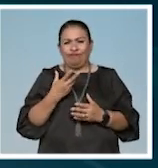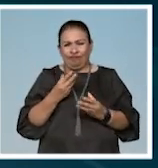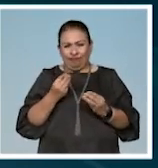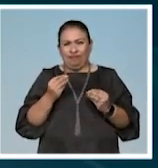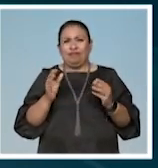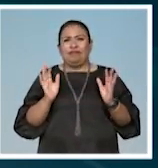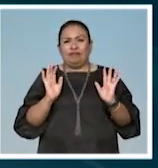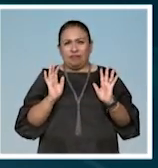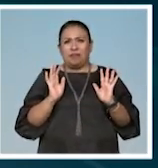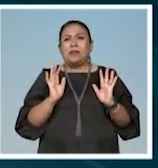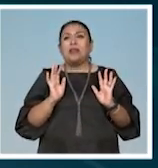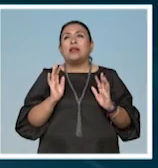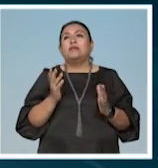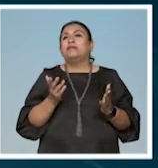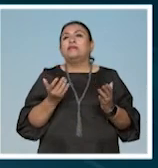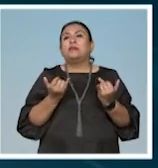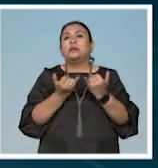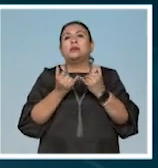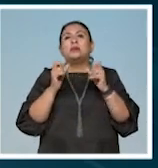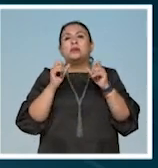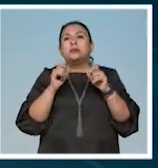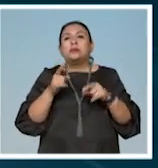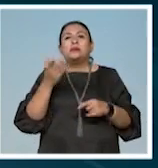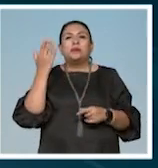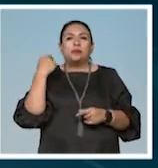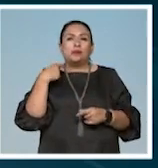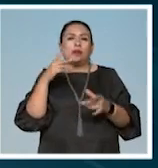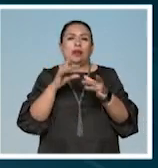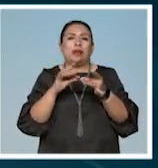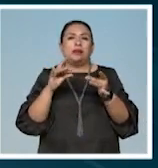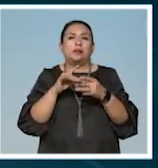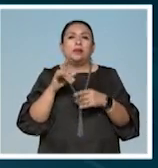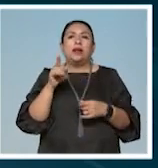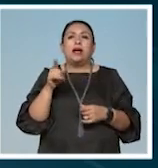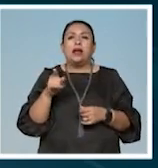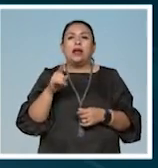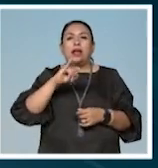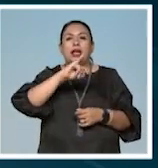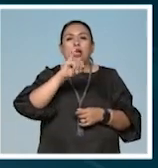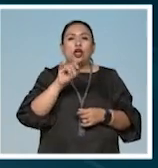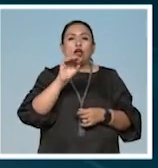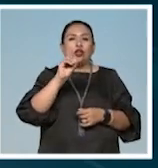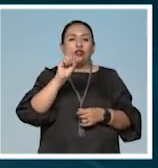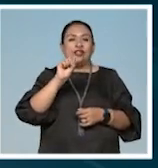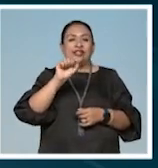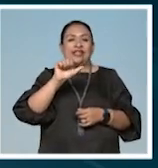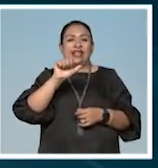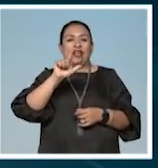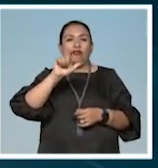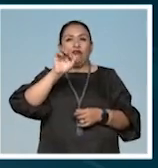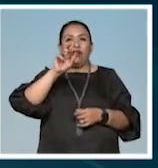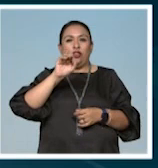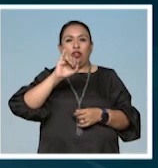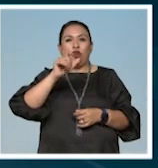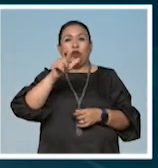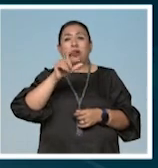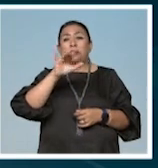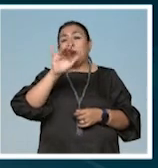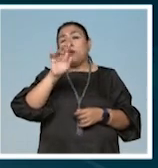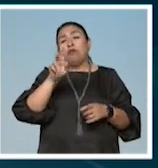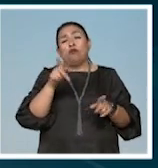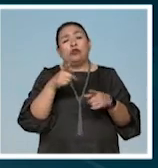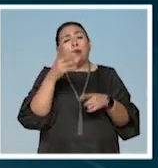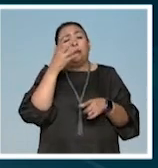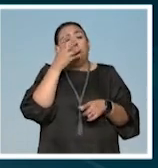como hacía, por ejemplo, he hablado del caso de José Alfredo Jiménez, que es un autor increíble, con músicas